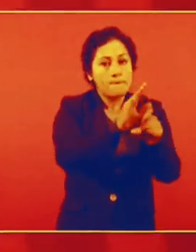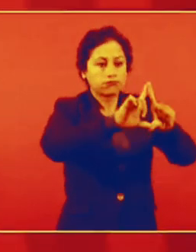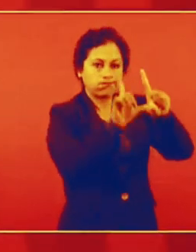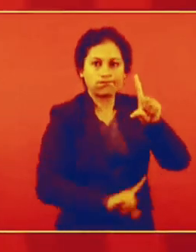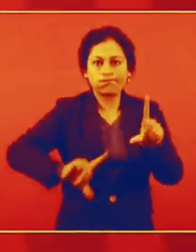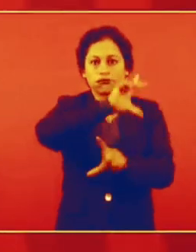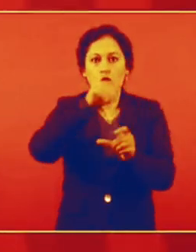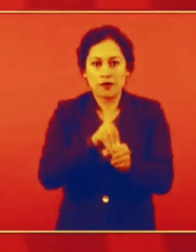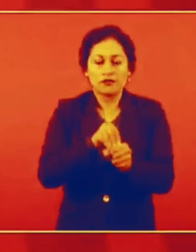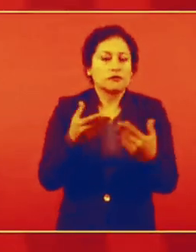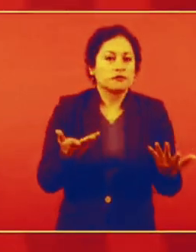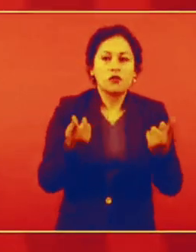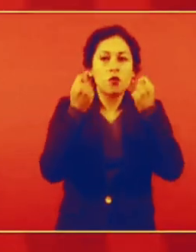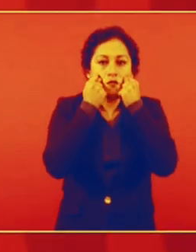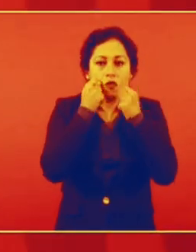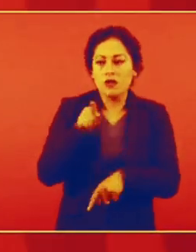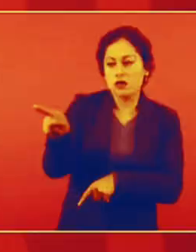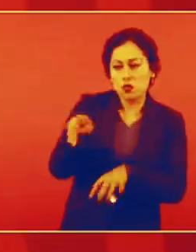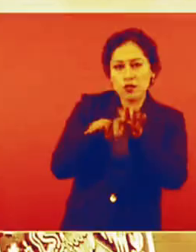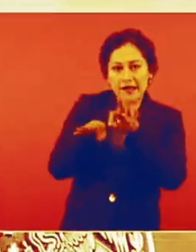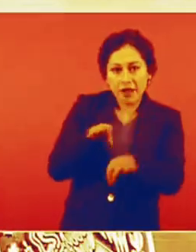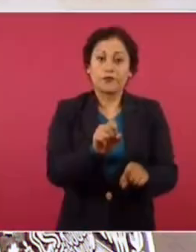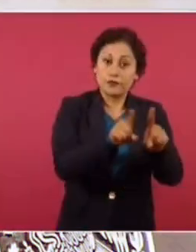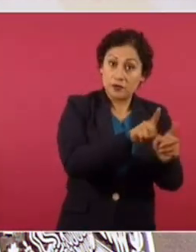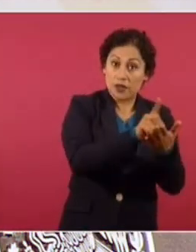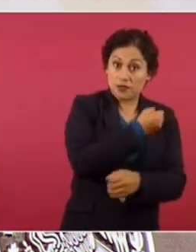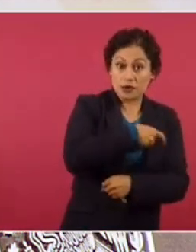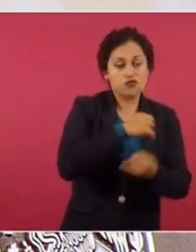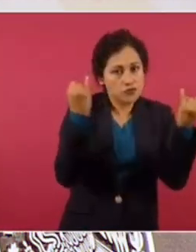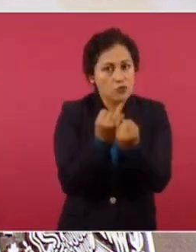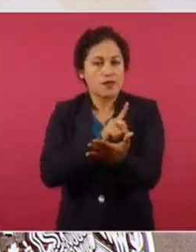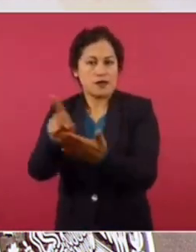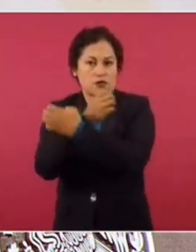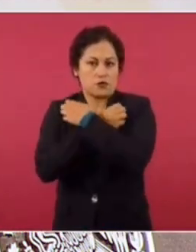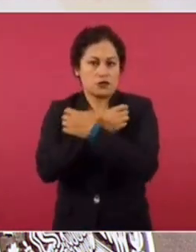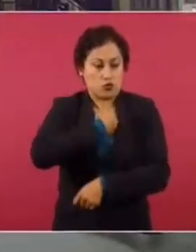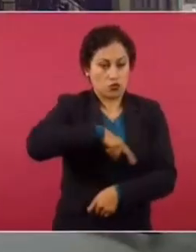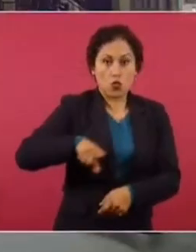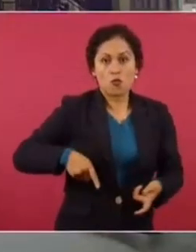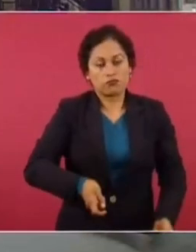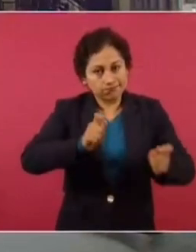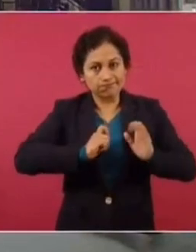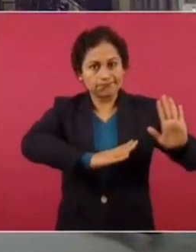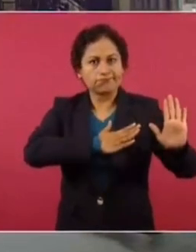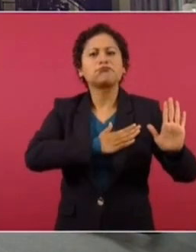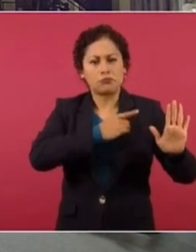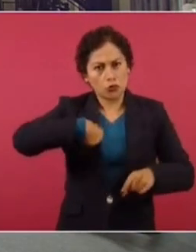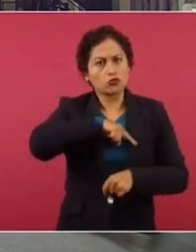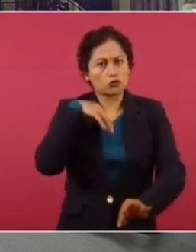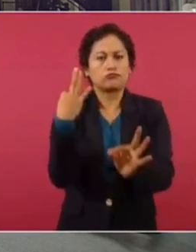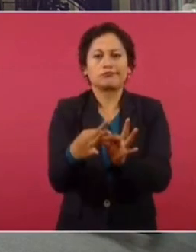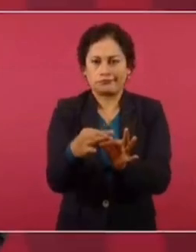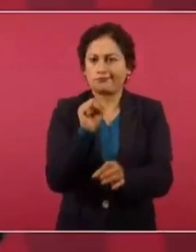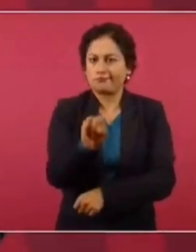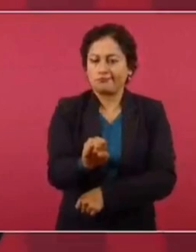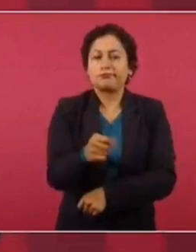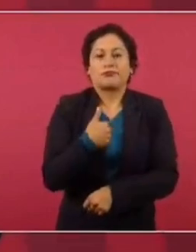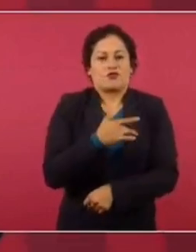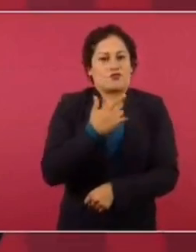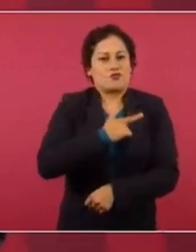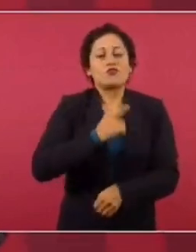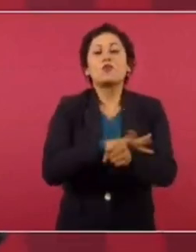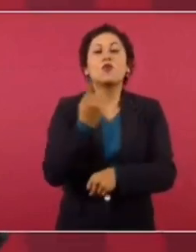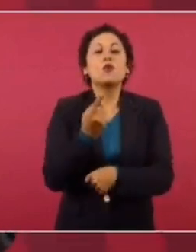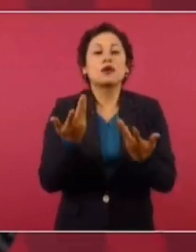eres derechohabiente o no. Y ese es un compromiso que tenemos y lo vamos a cumplir. Y me da mucho gusto porque esto lo íbamos a hacer